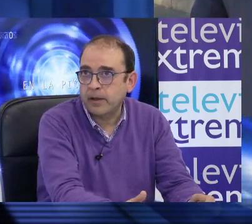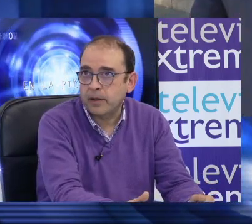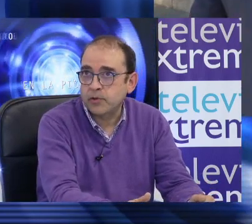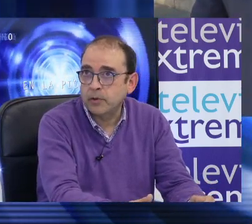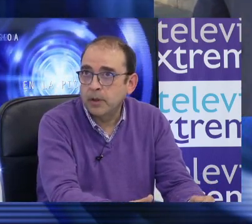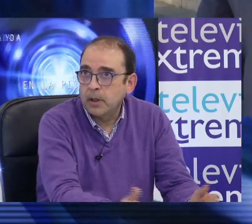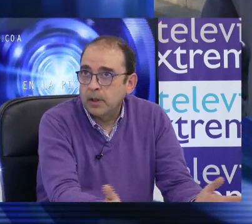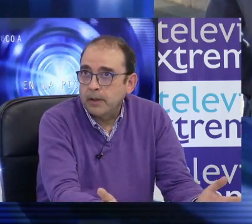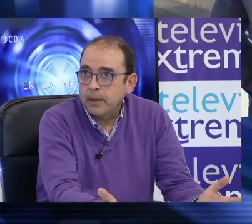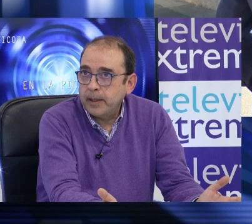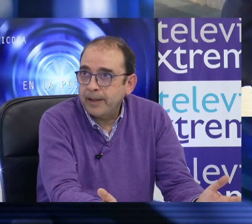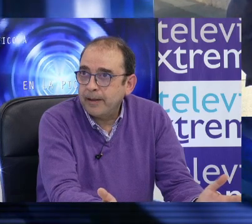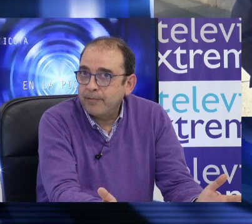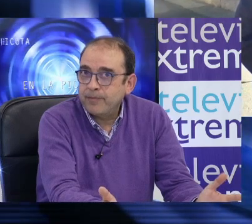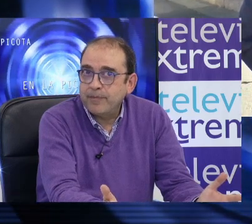y en las líneas de acceso.